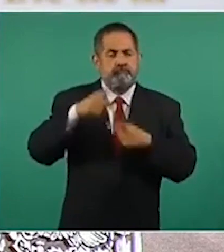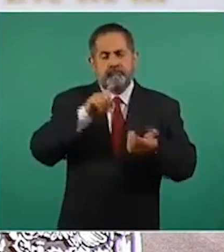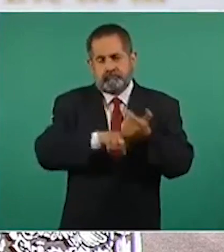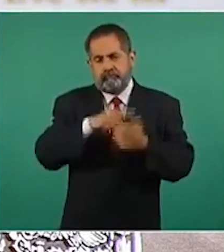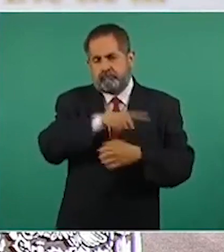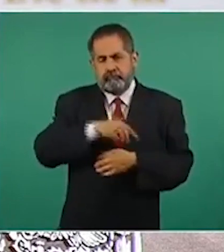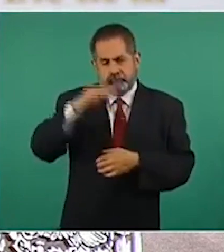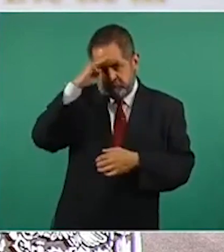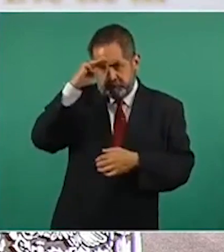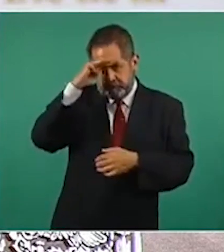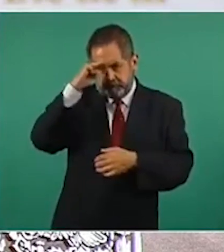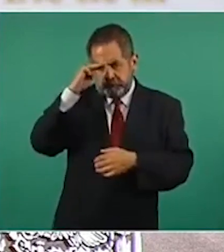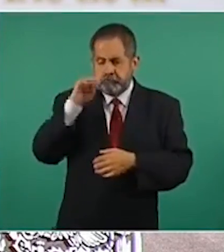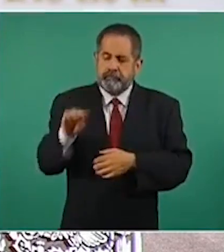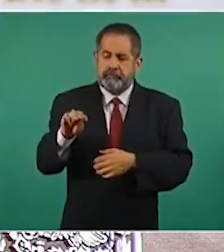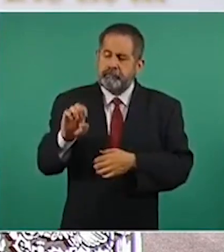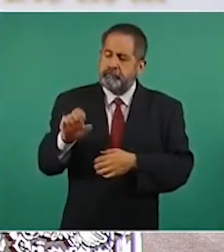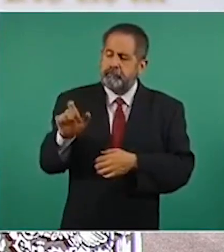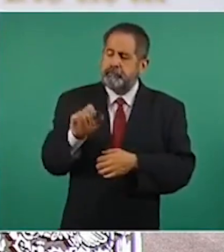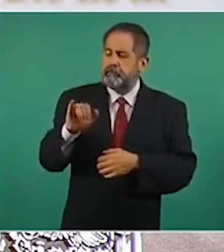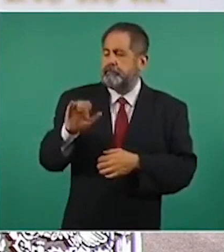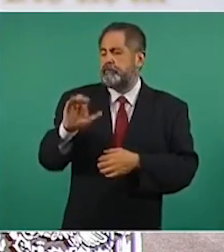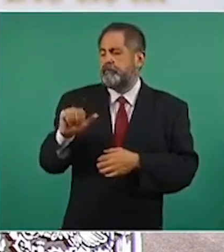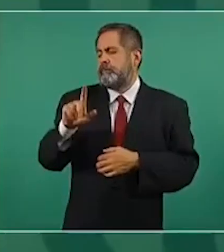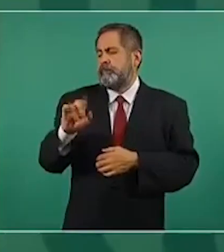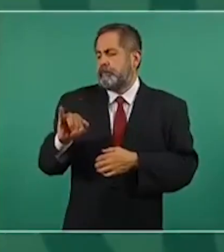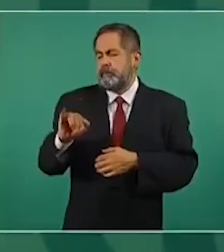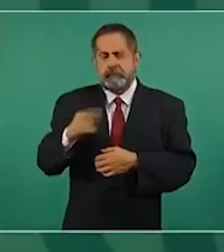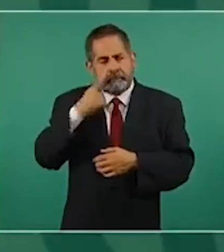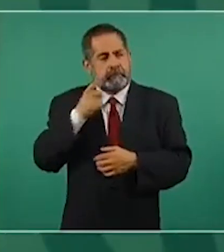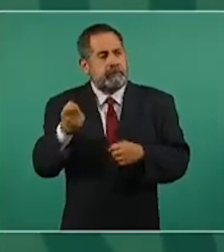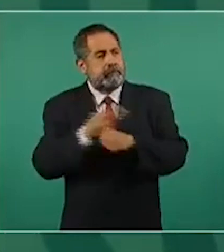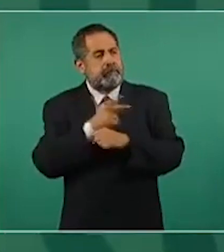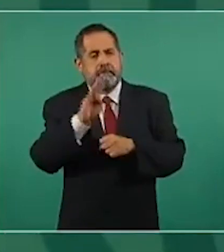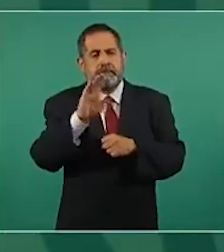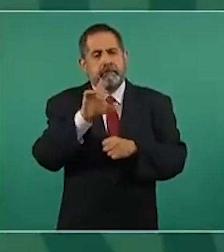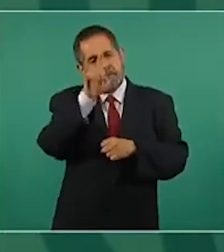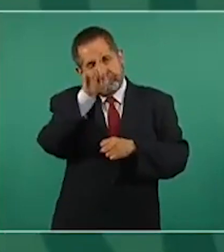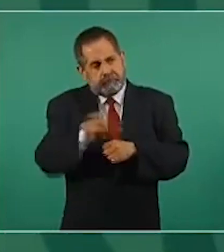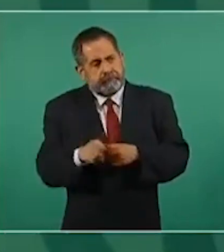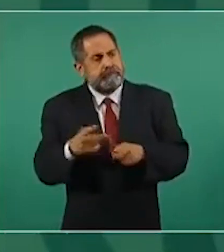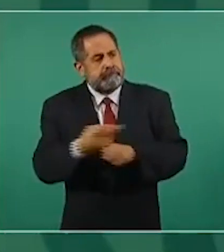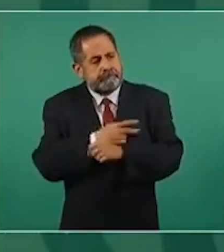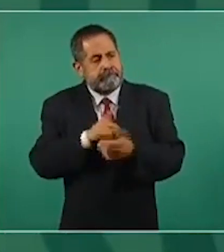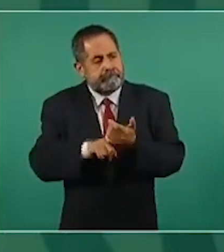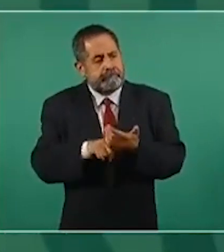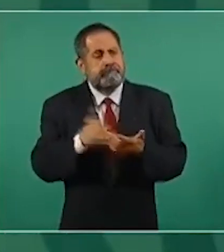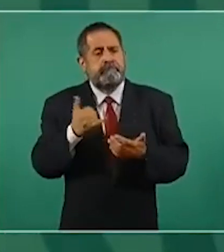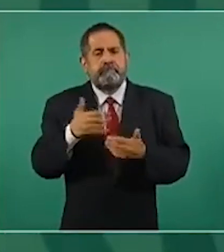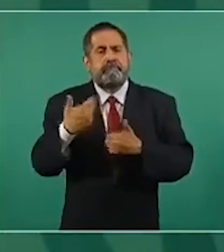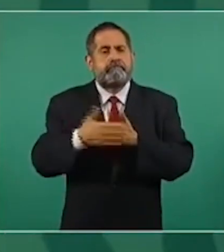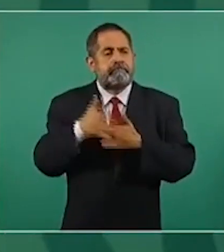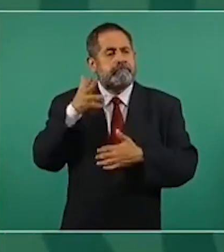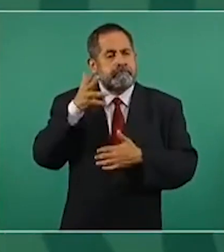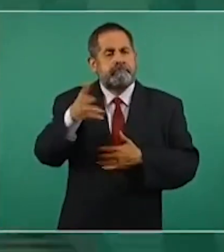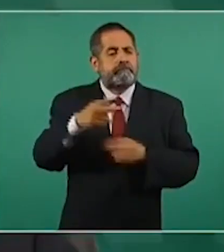todo lo que se está haciendo en Baja California y qué se va a hacer hacia adelante.